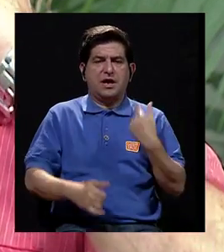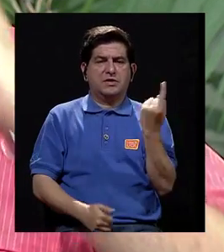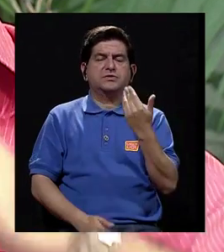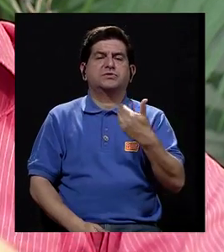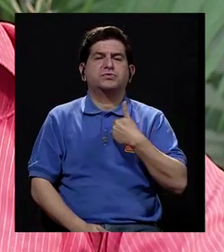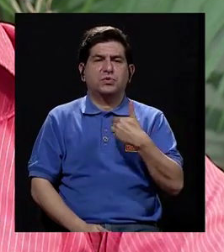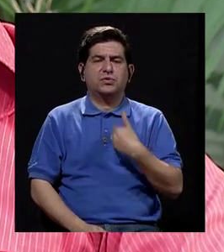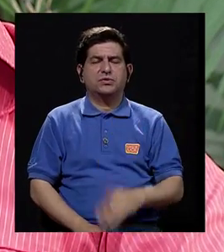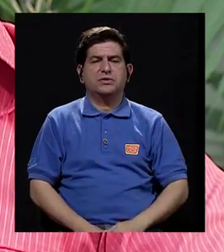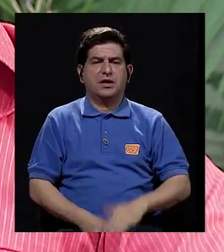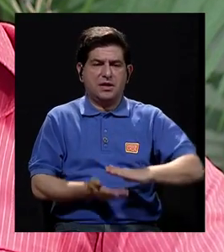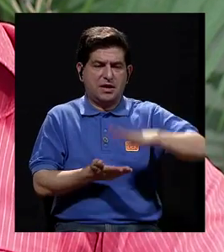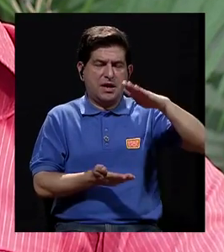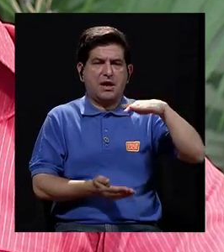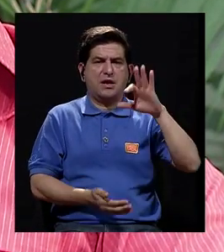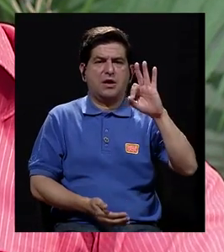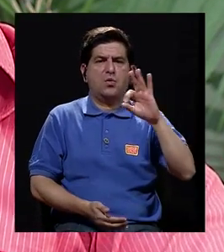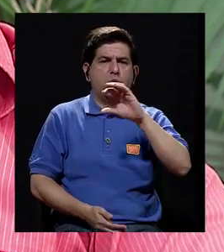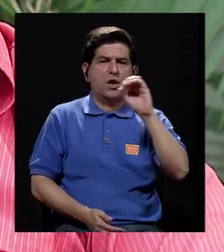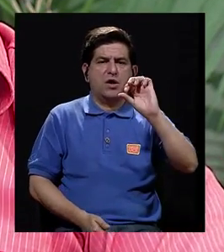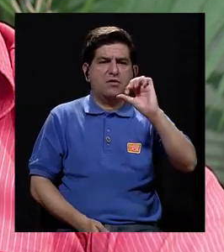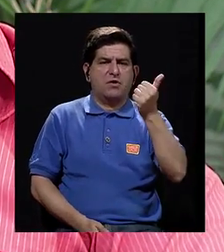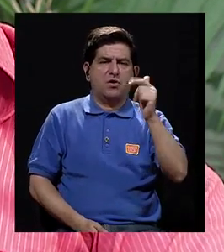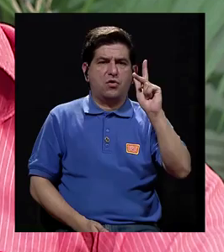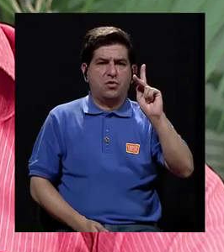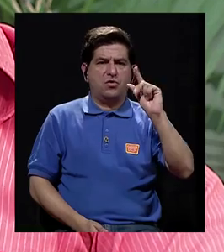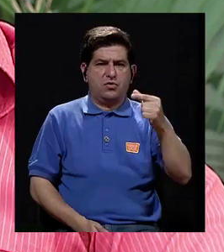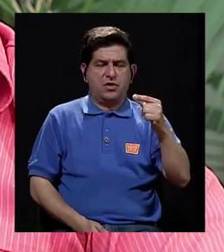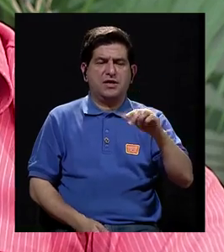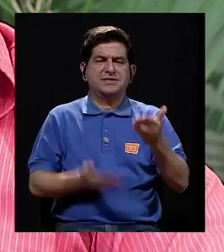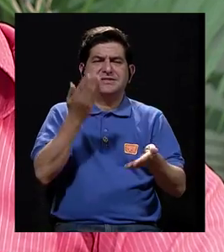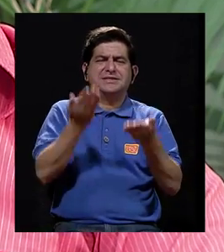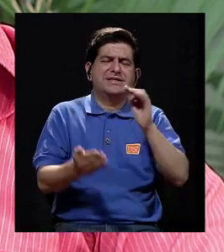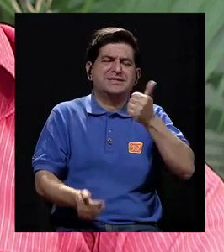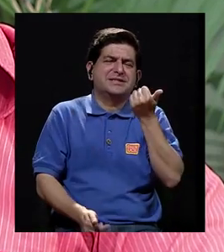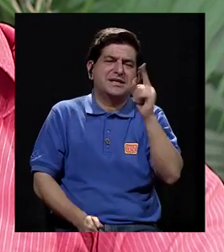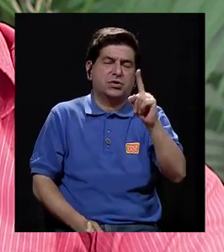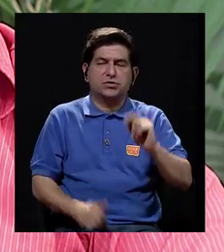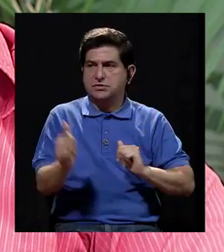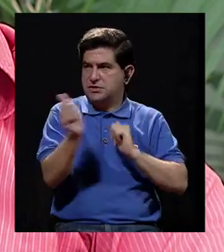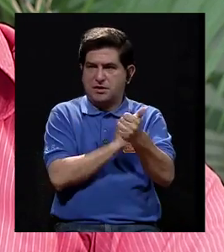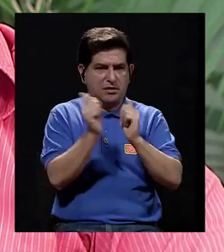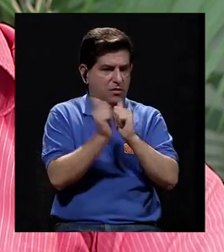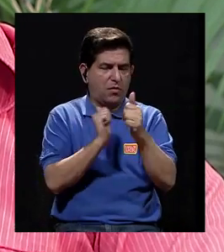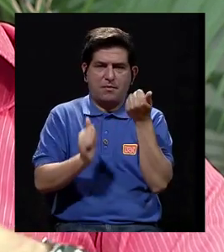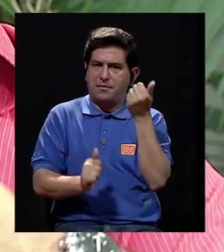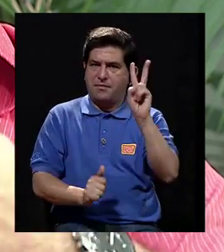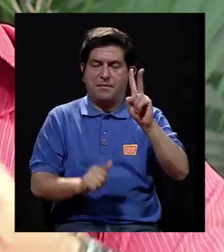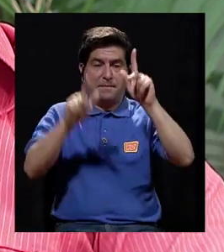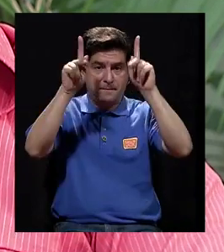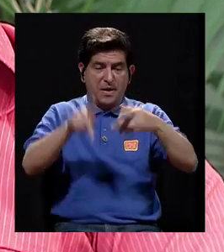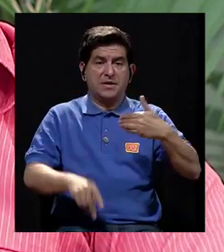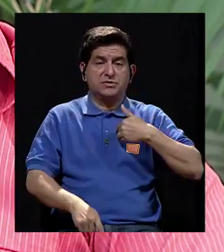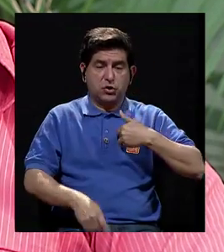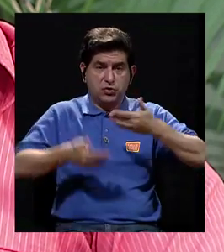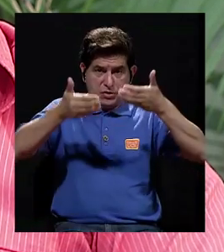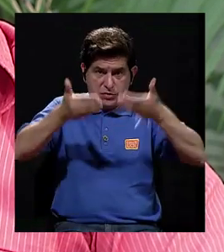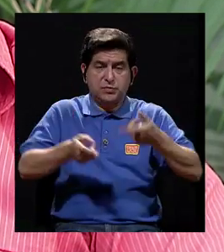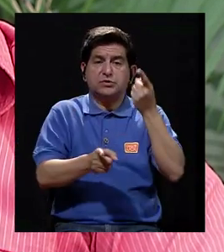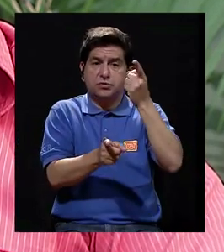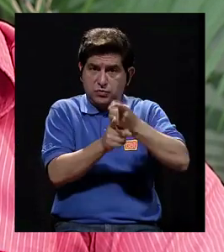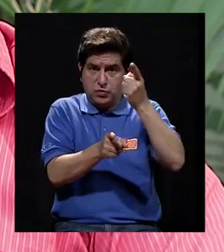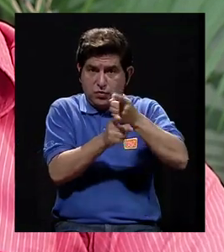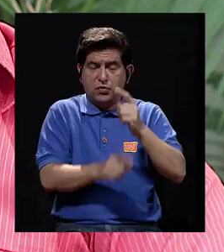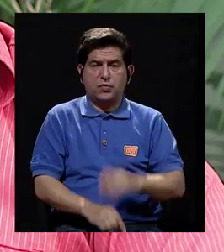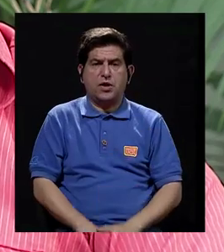esperaríamos que solo tenga un aumento entre 9, 10 kilos, 11 kilos, ojalá que no supere los 12. Y estas personas que tienen un